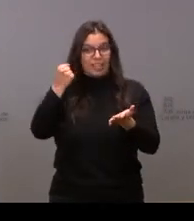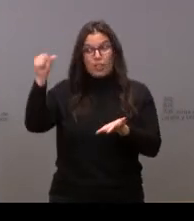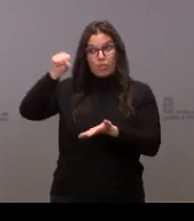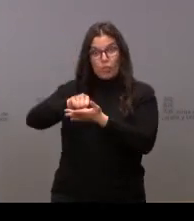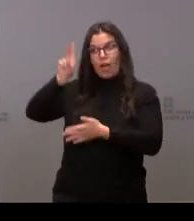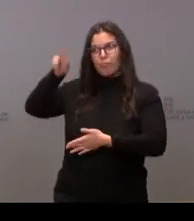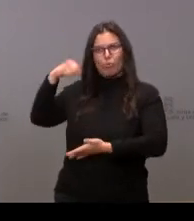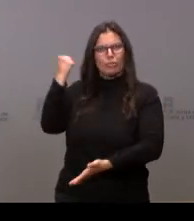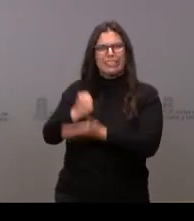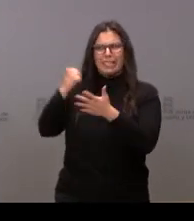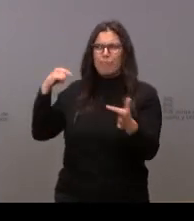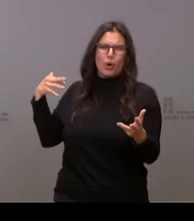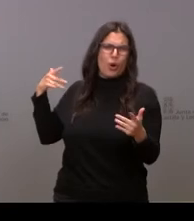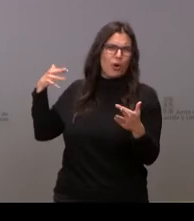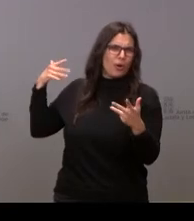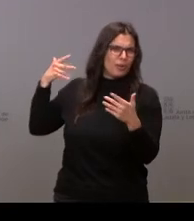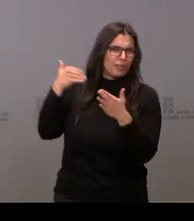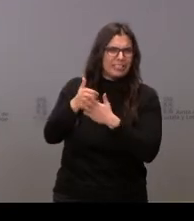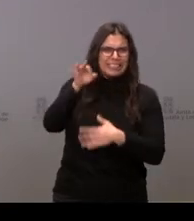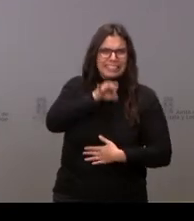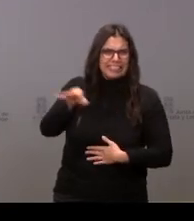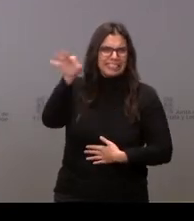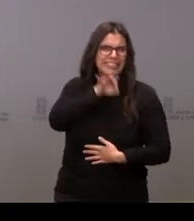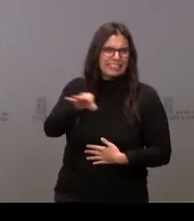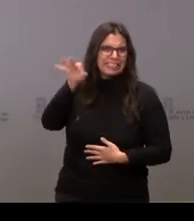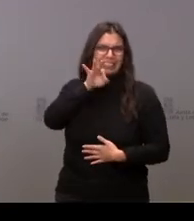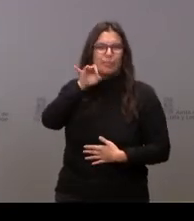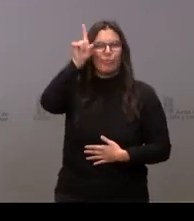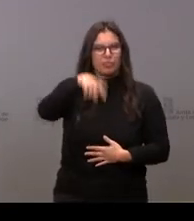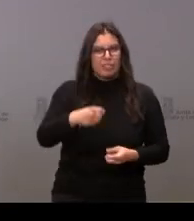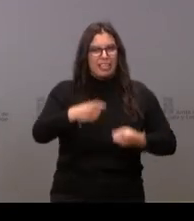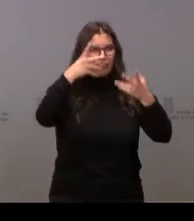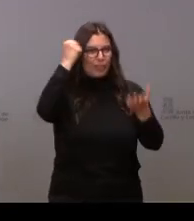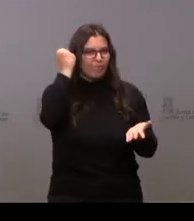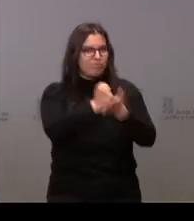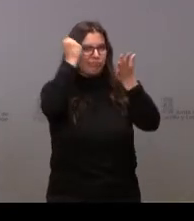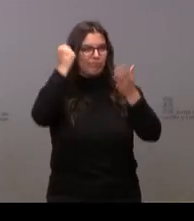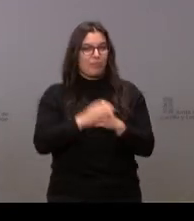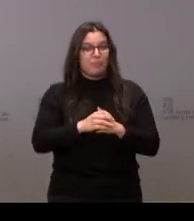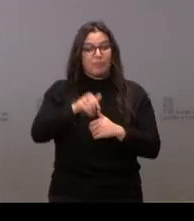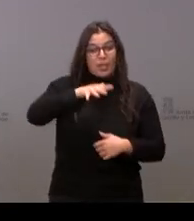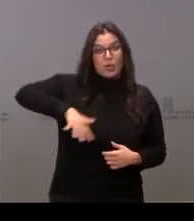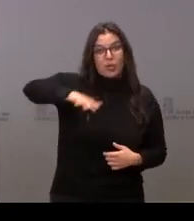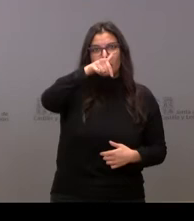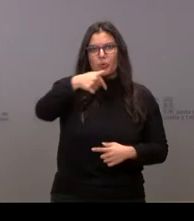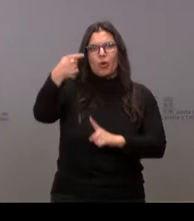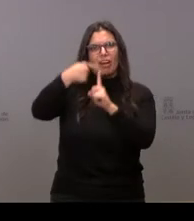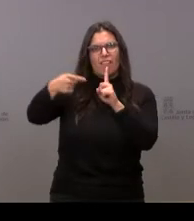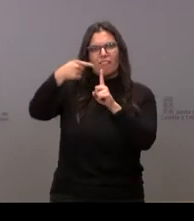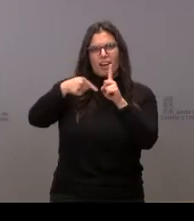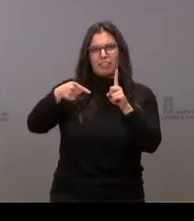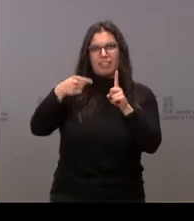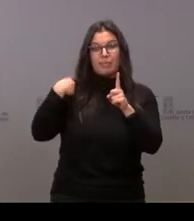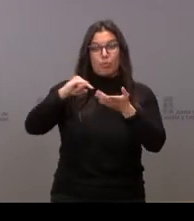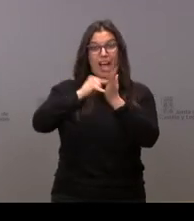desde hace milenios. Creo que este lugar es un referente internacional de arquitectura